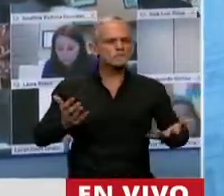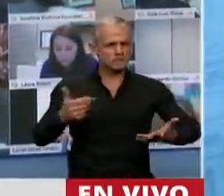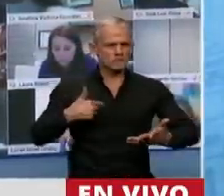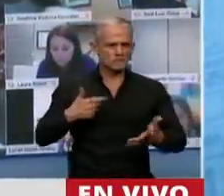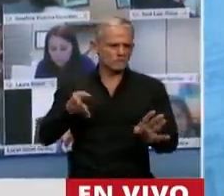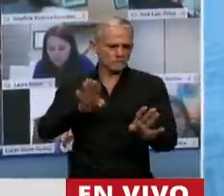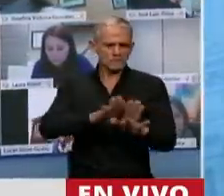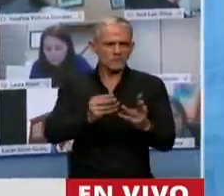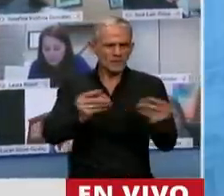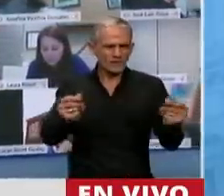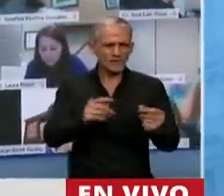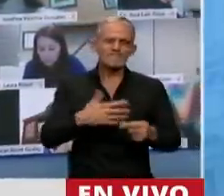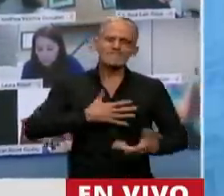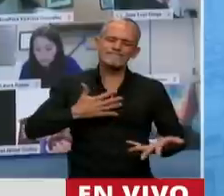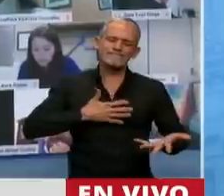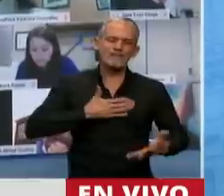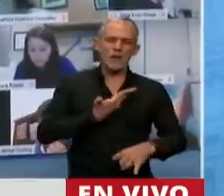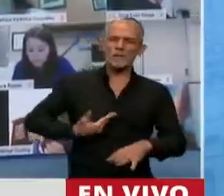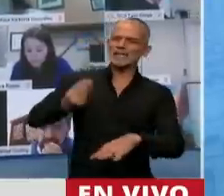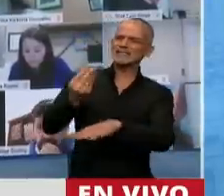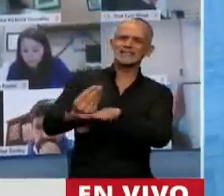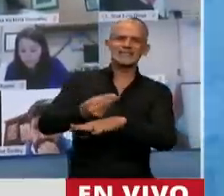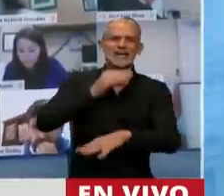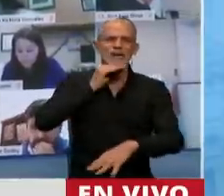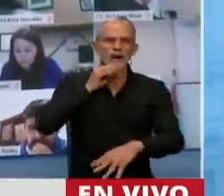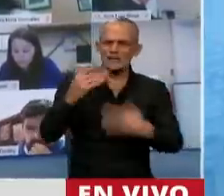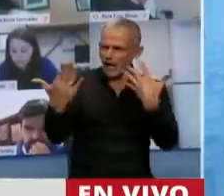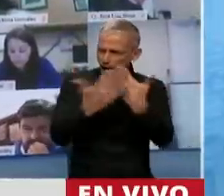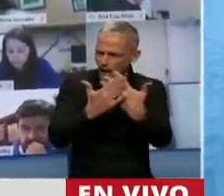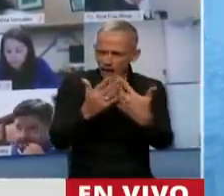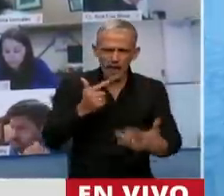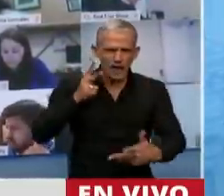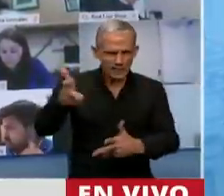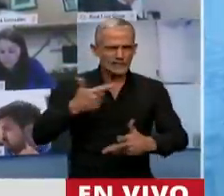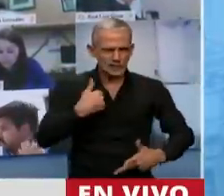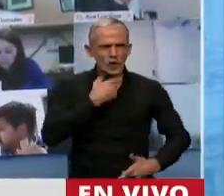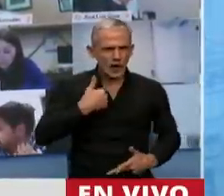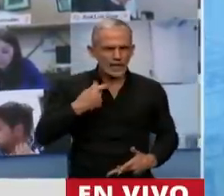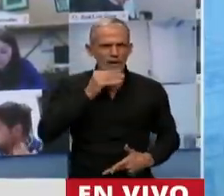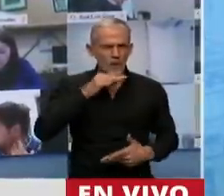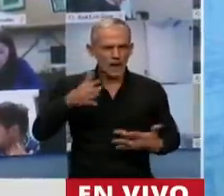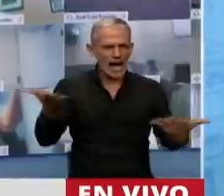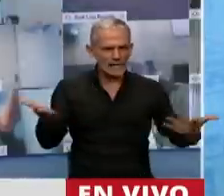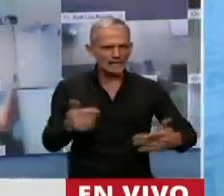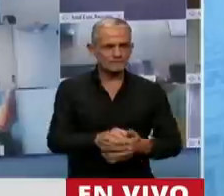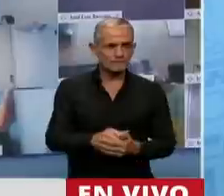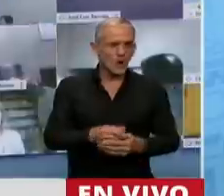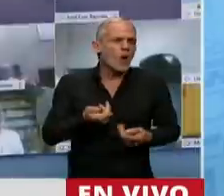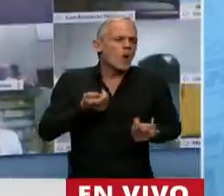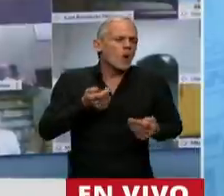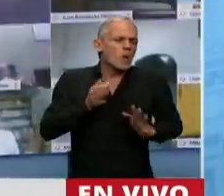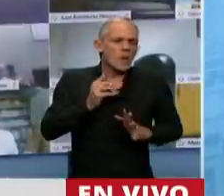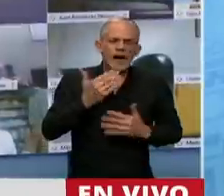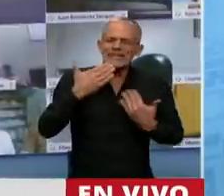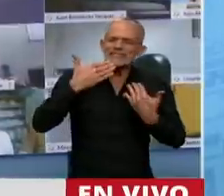Cierro, lamentando que no esté acá el Presidente de la Cámara para decírselo en la cara. Tengo muy pocas simpatías por el